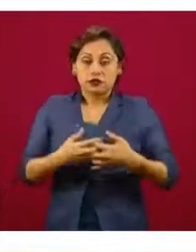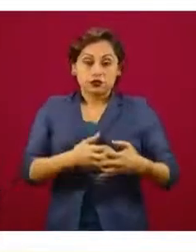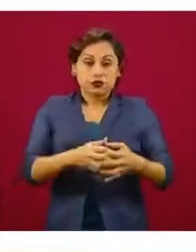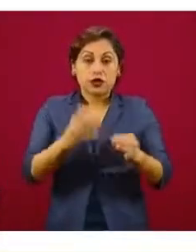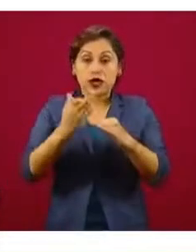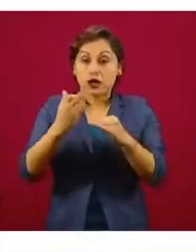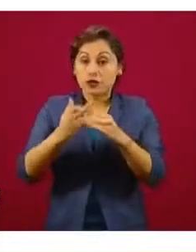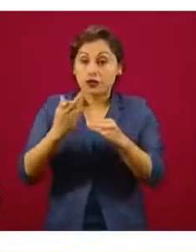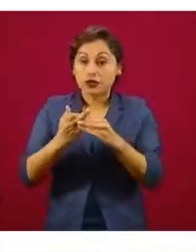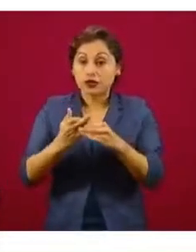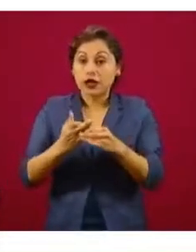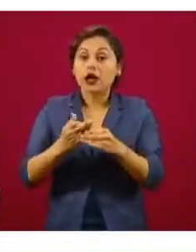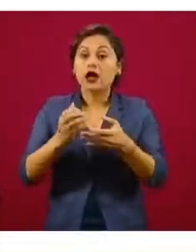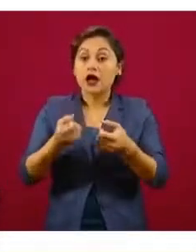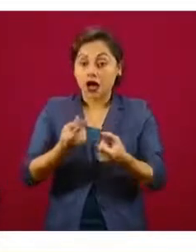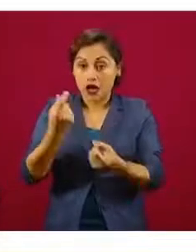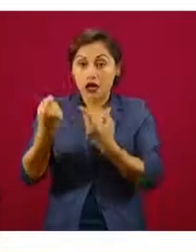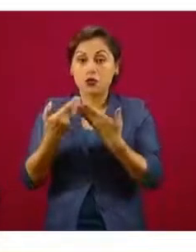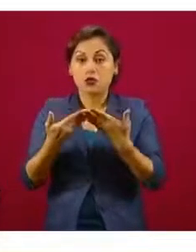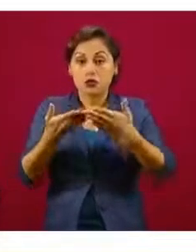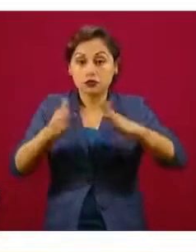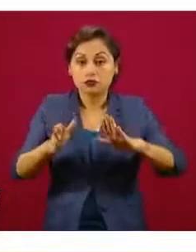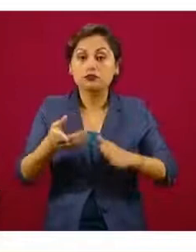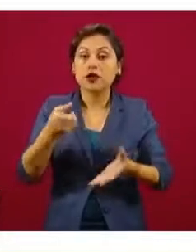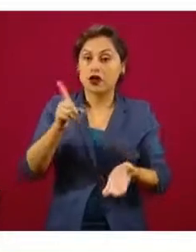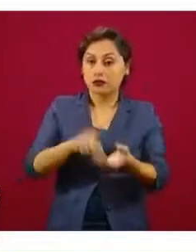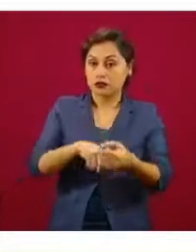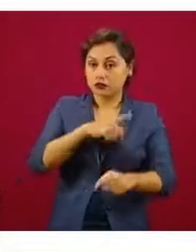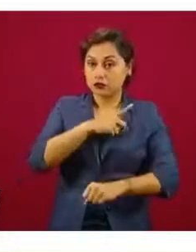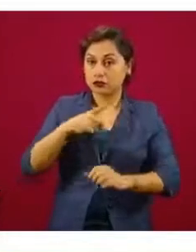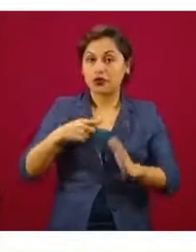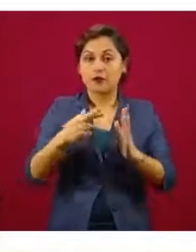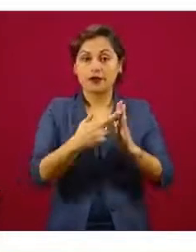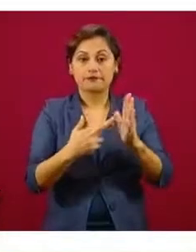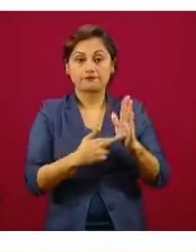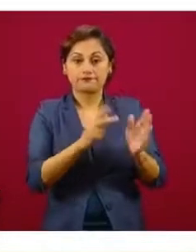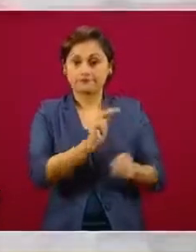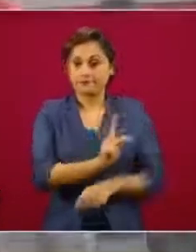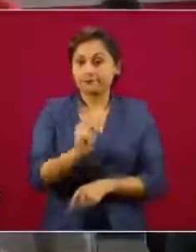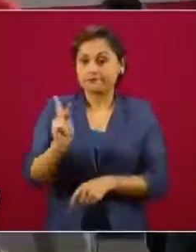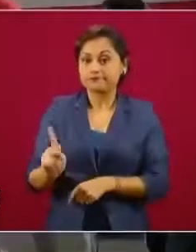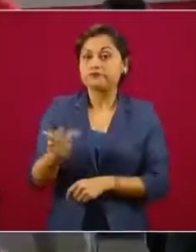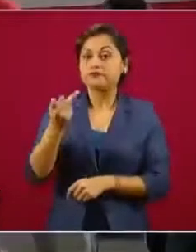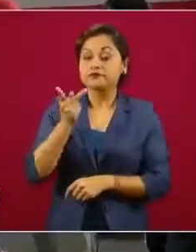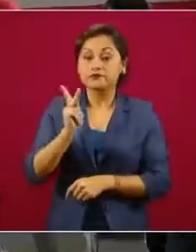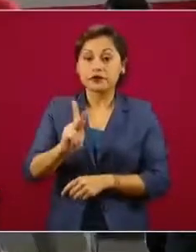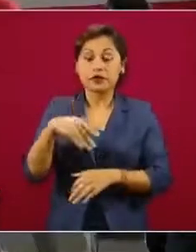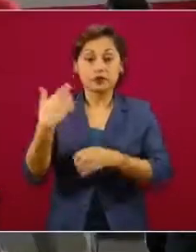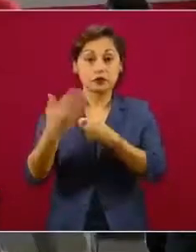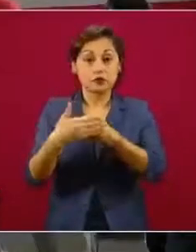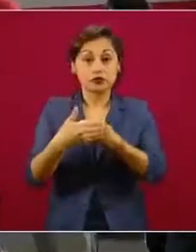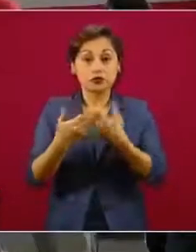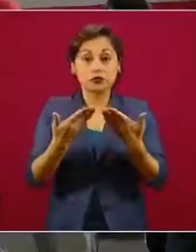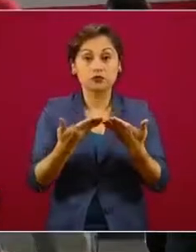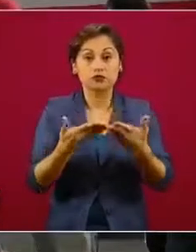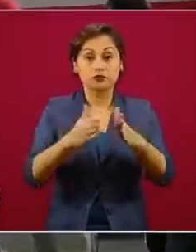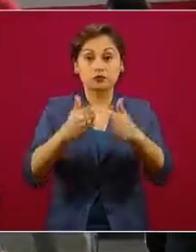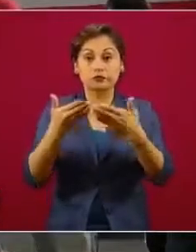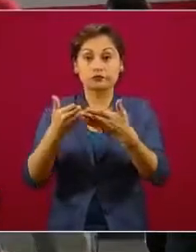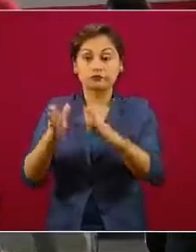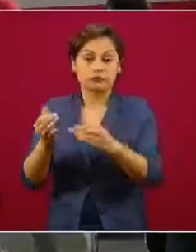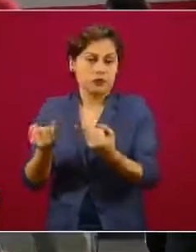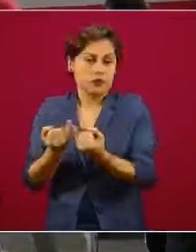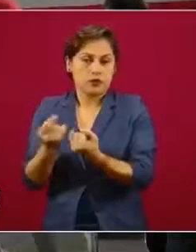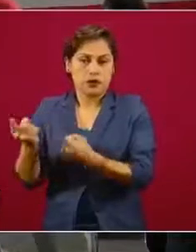hoy abiertas y que tendrán que tener un protocolo similar, pero sobre todo para las que empiecen a abrir, como lo ha dicho el subsecretario López-Gatell,